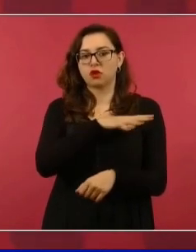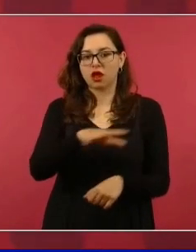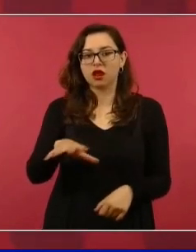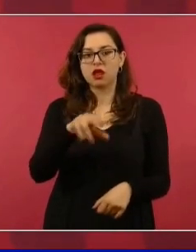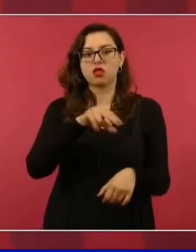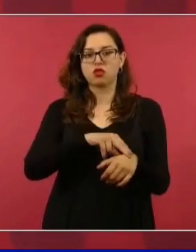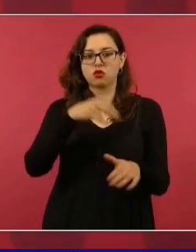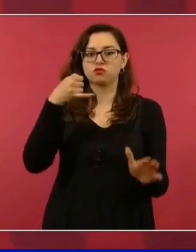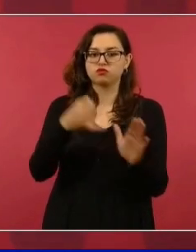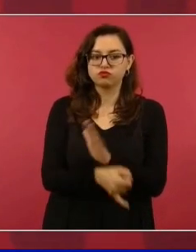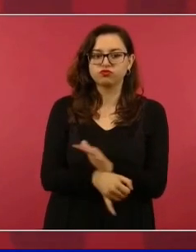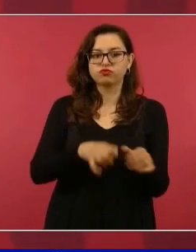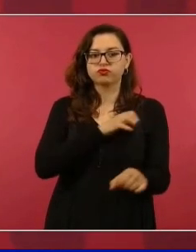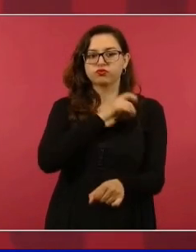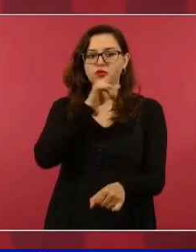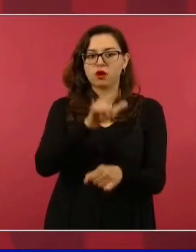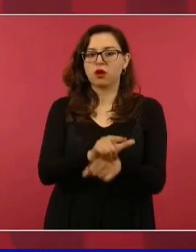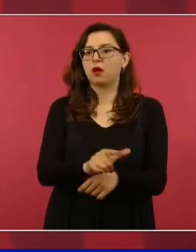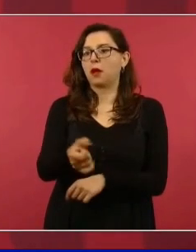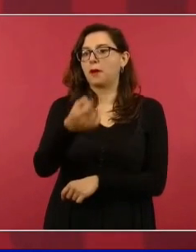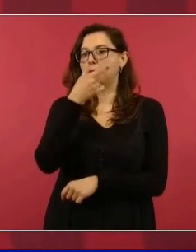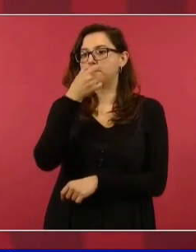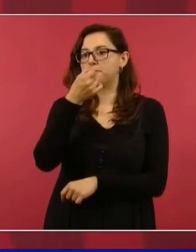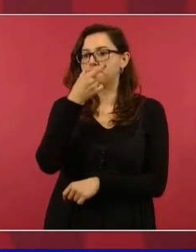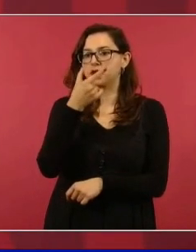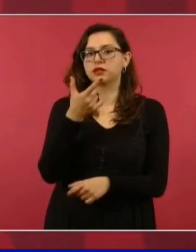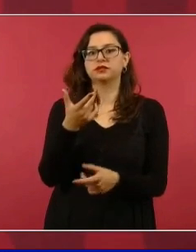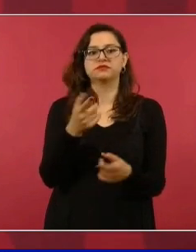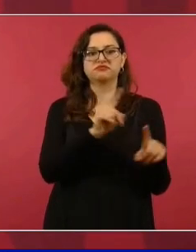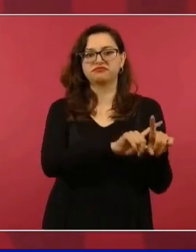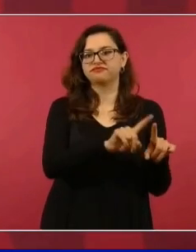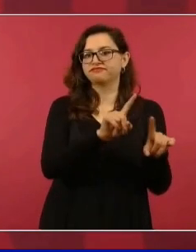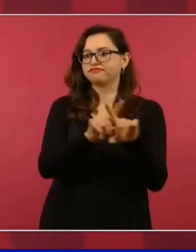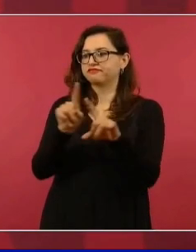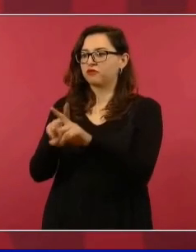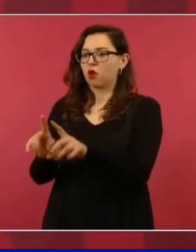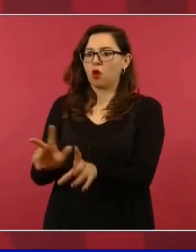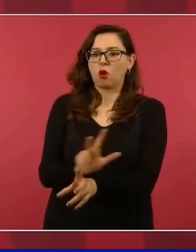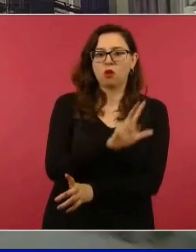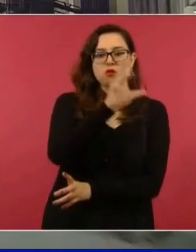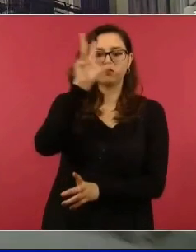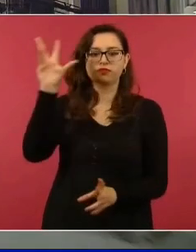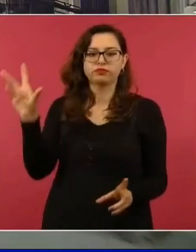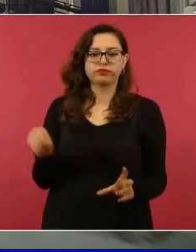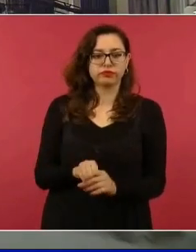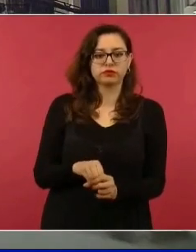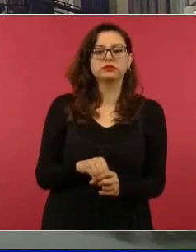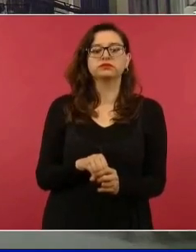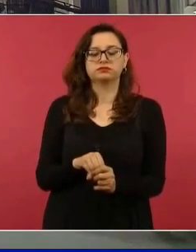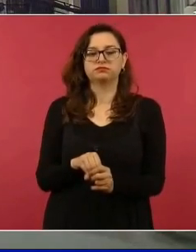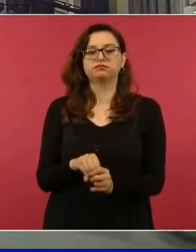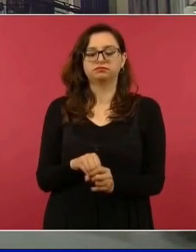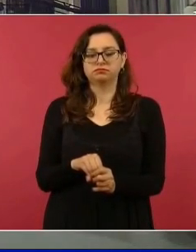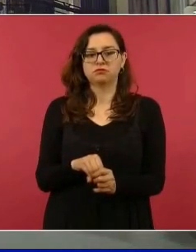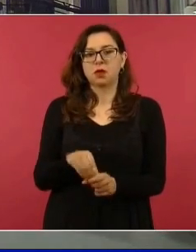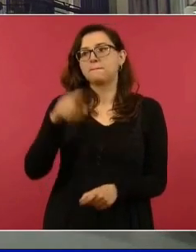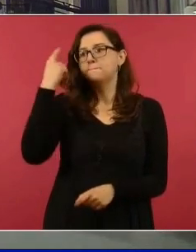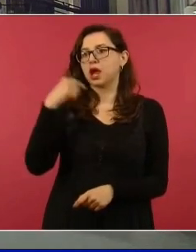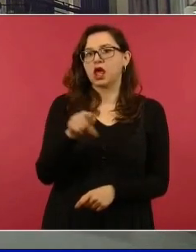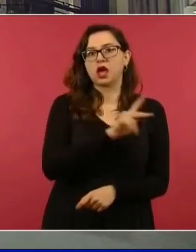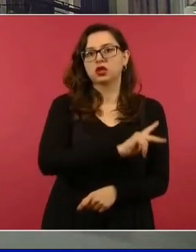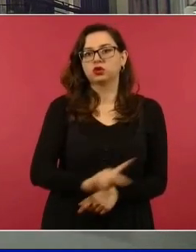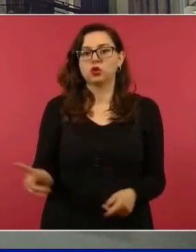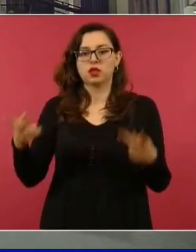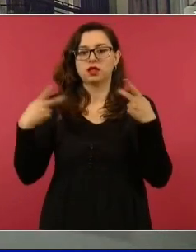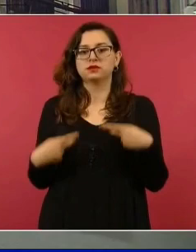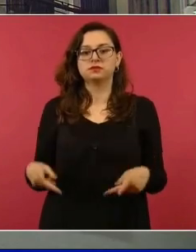medicinas y universal, gratuito,